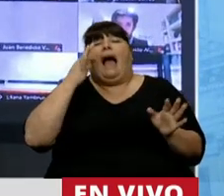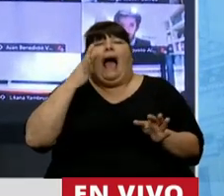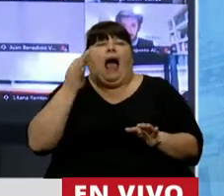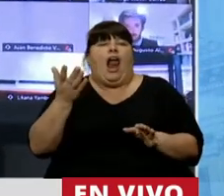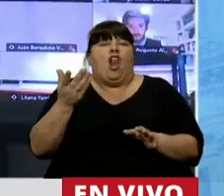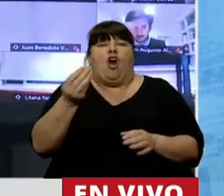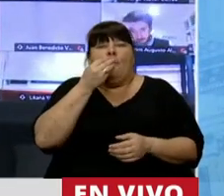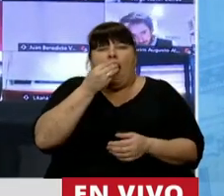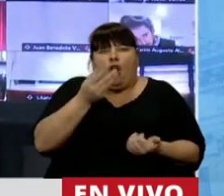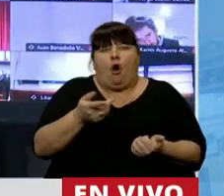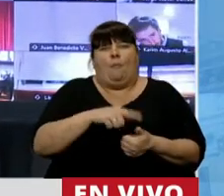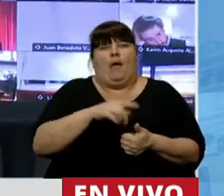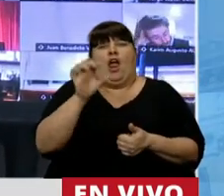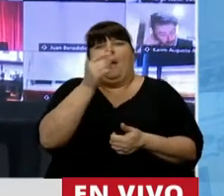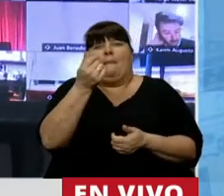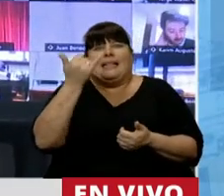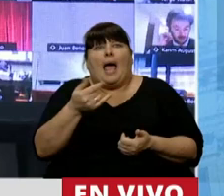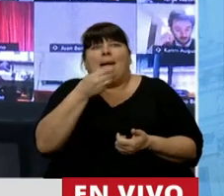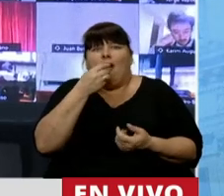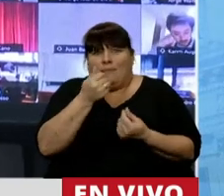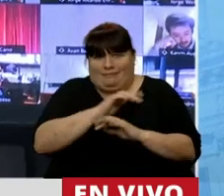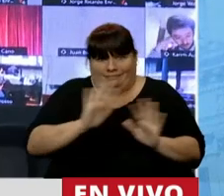tener el alimento, el tener para comer.